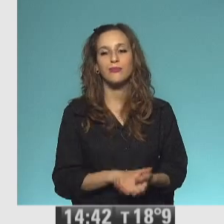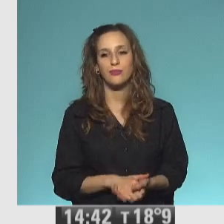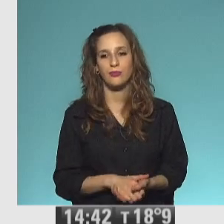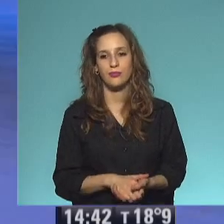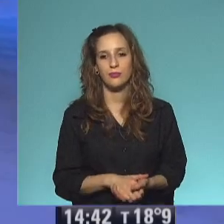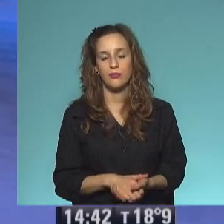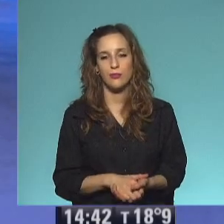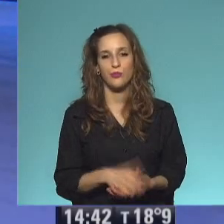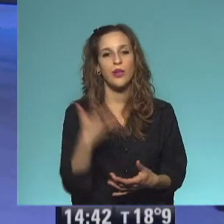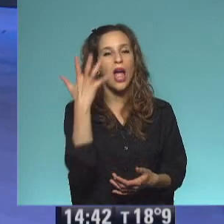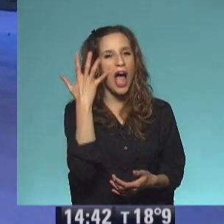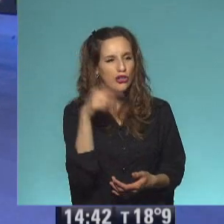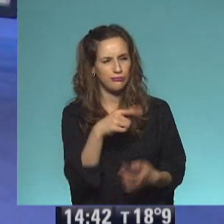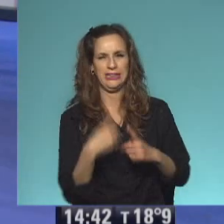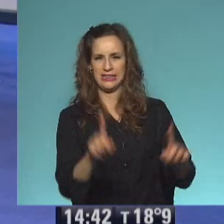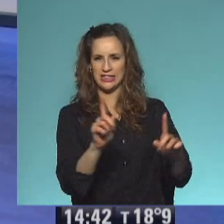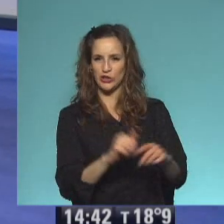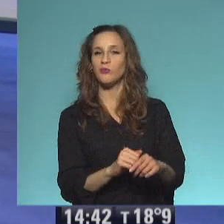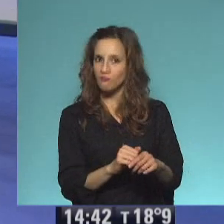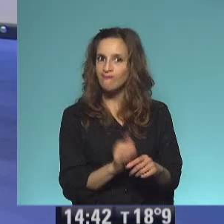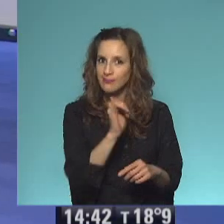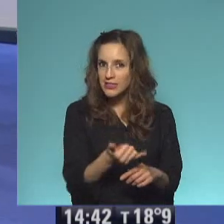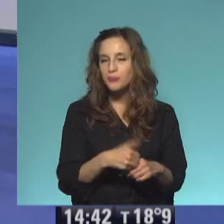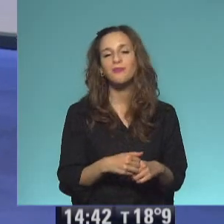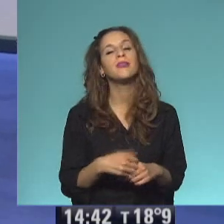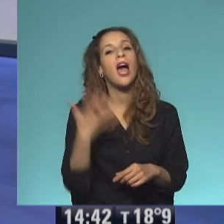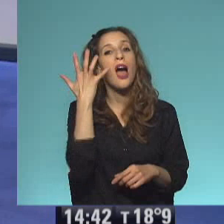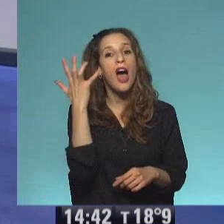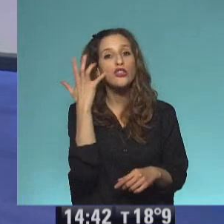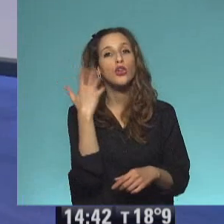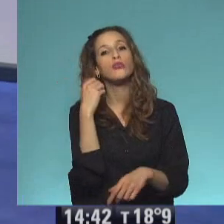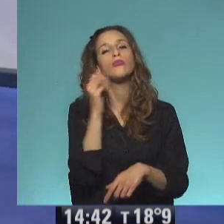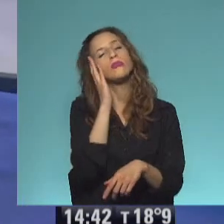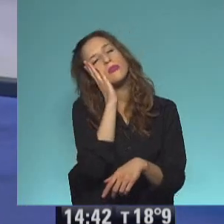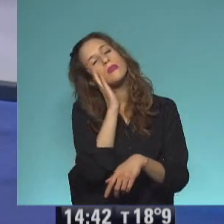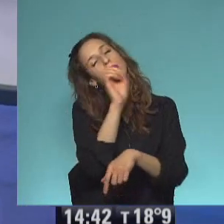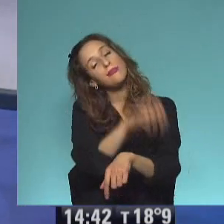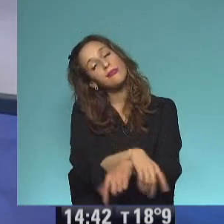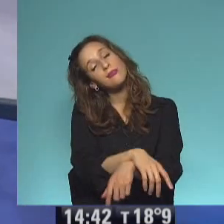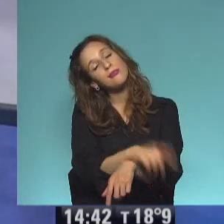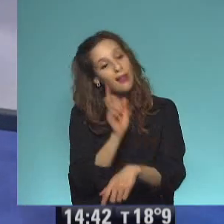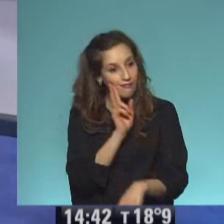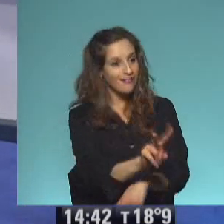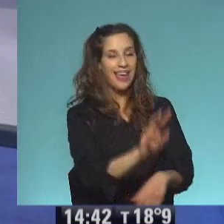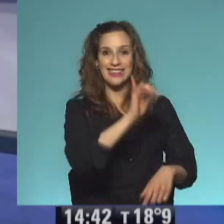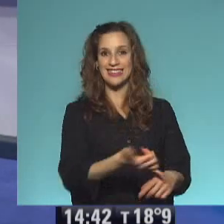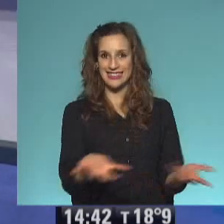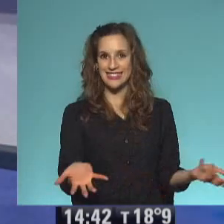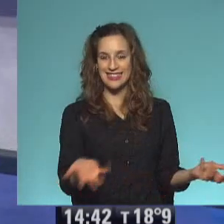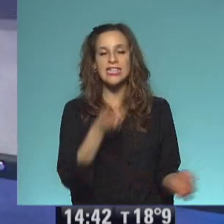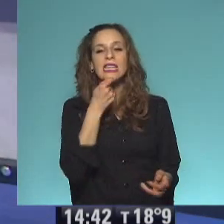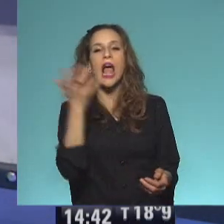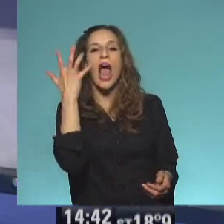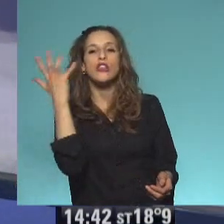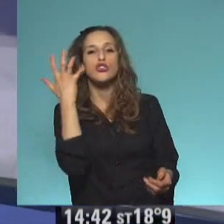Como un gato extraterrestre. Sí, ahora cuando Wilbur dormía en una butaca, Winnie lo veía. Cuando Wilbur dormía en el piso, Winnie lo